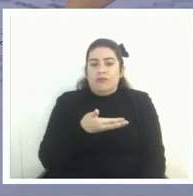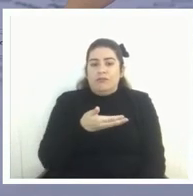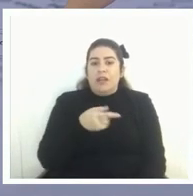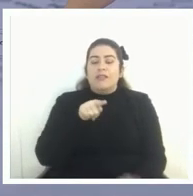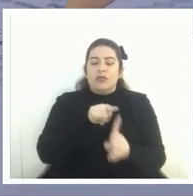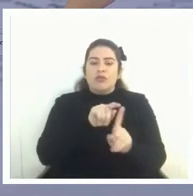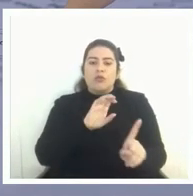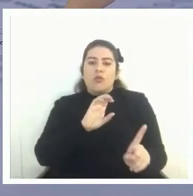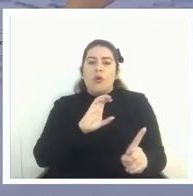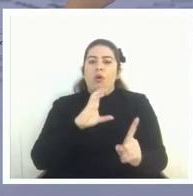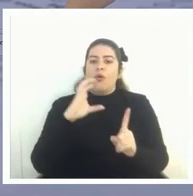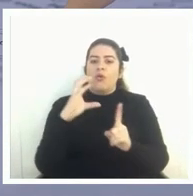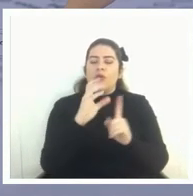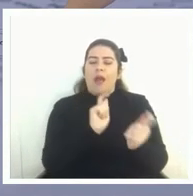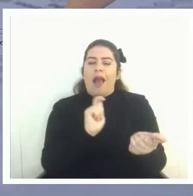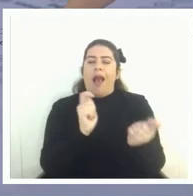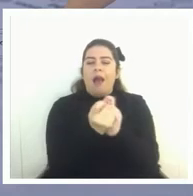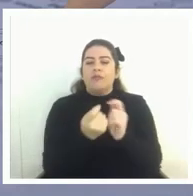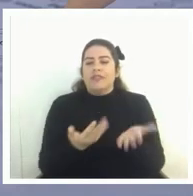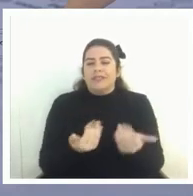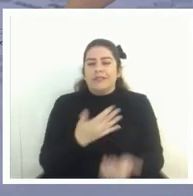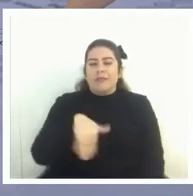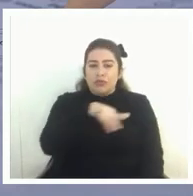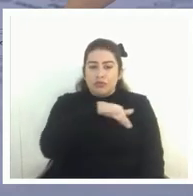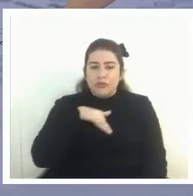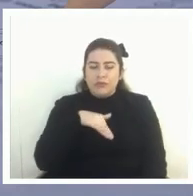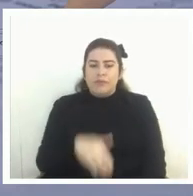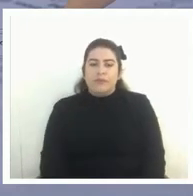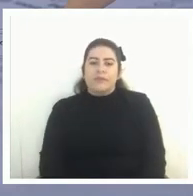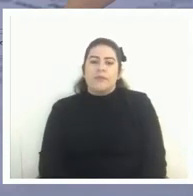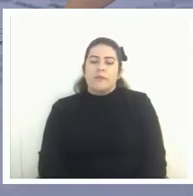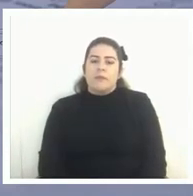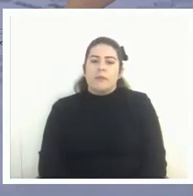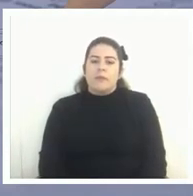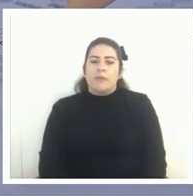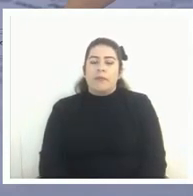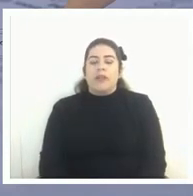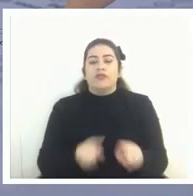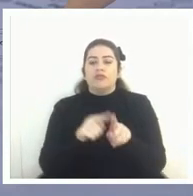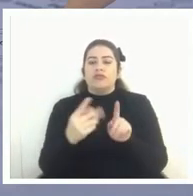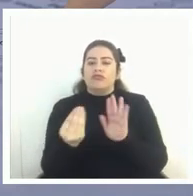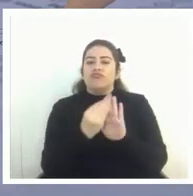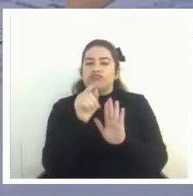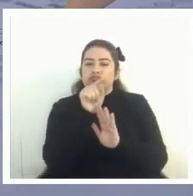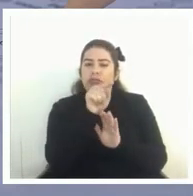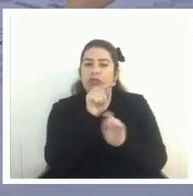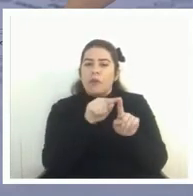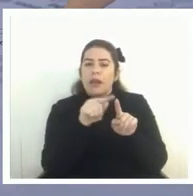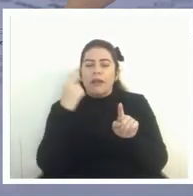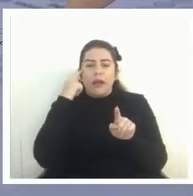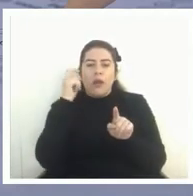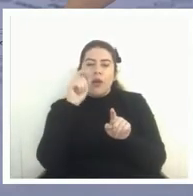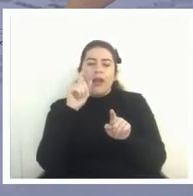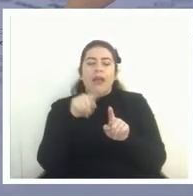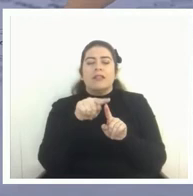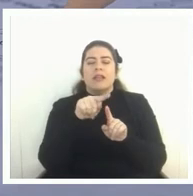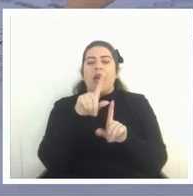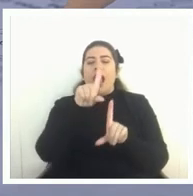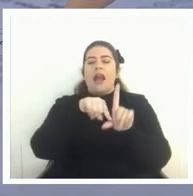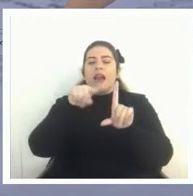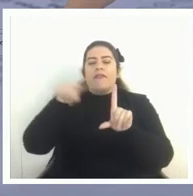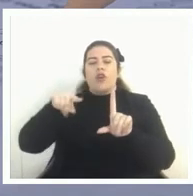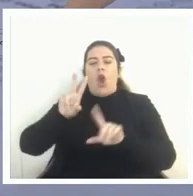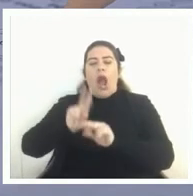que necesitamos yo puse eso para tener una idea de hecho un gráfico antiguo dice son